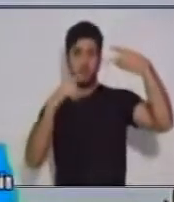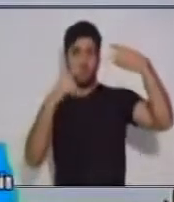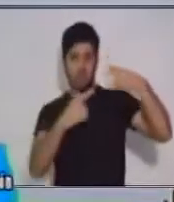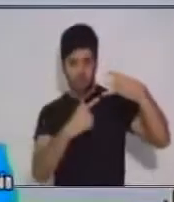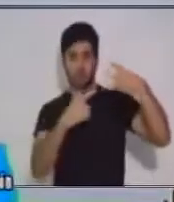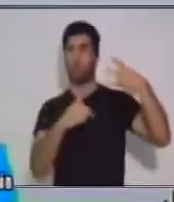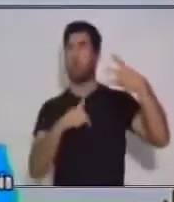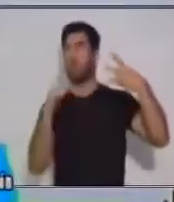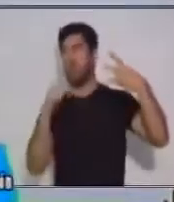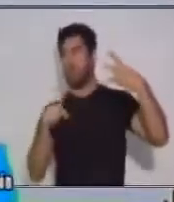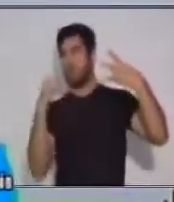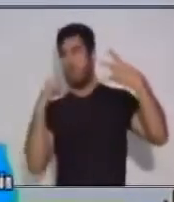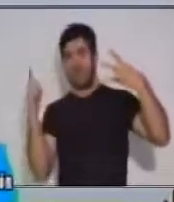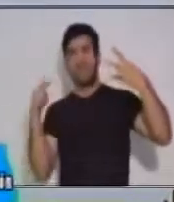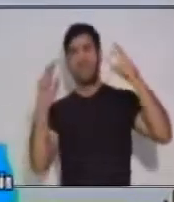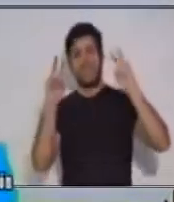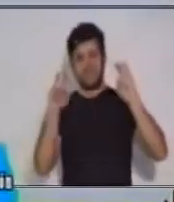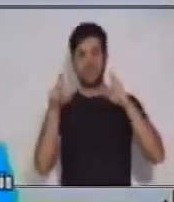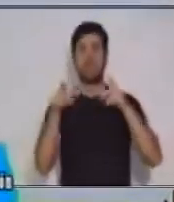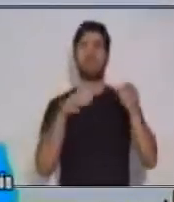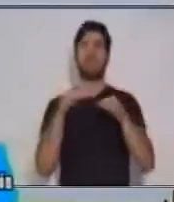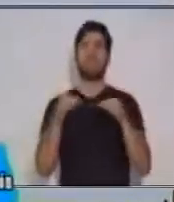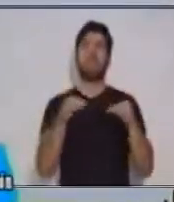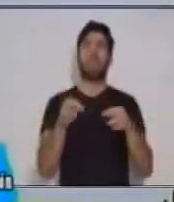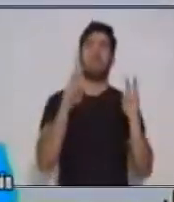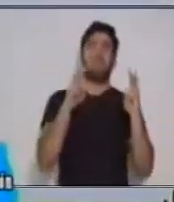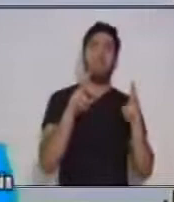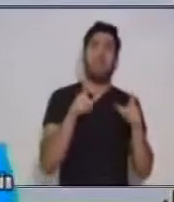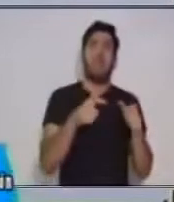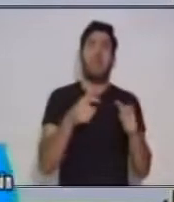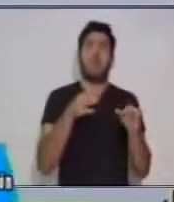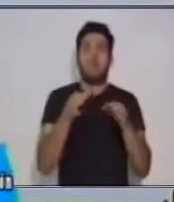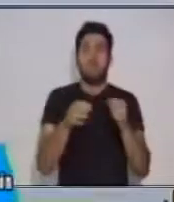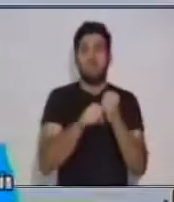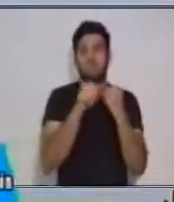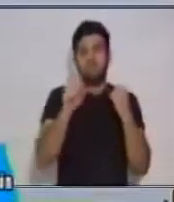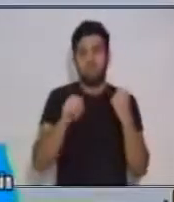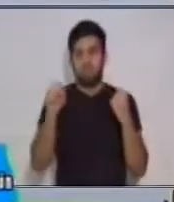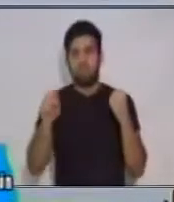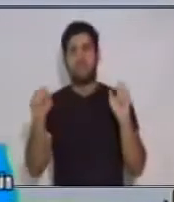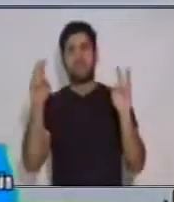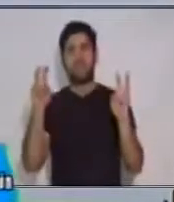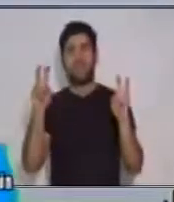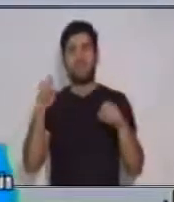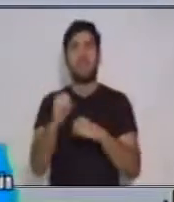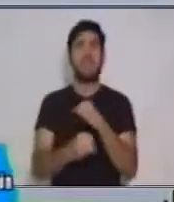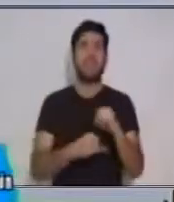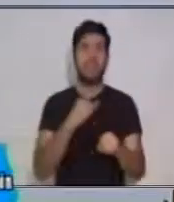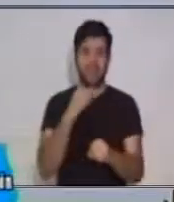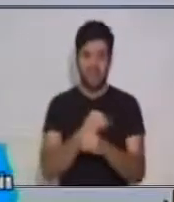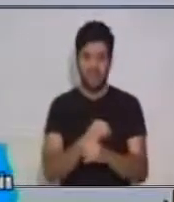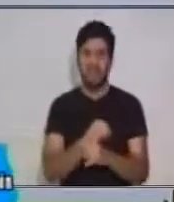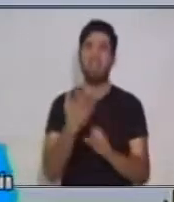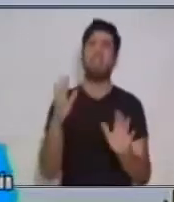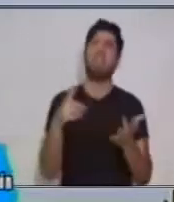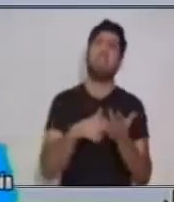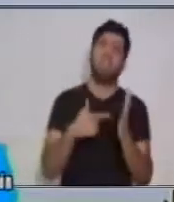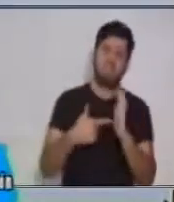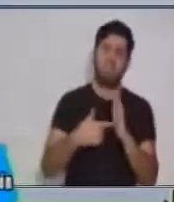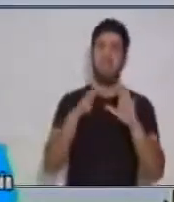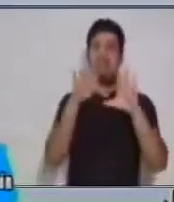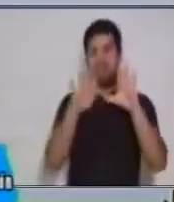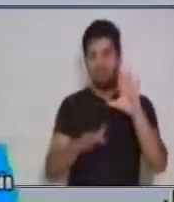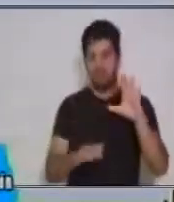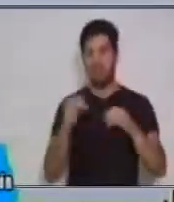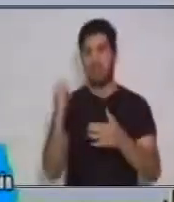Y también nos está hablando al respecto acá del Internet, que es, eh, al respecto de la